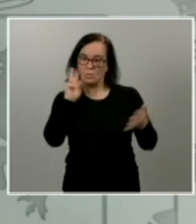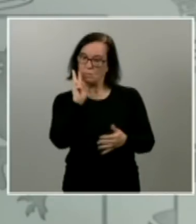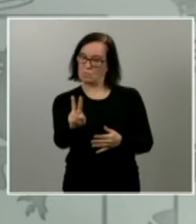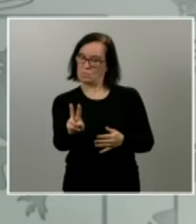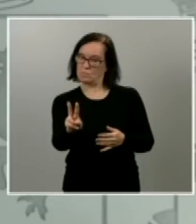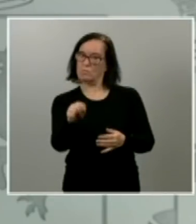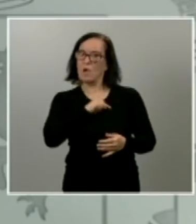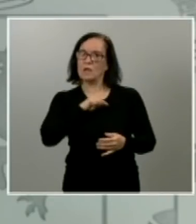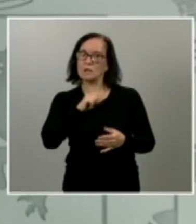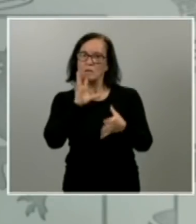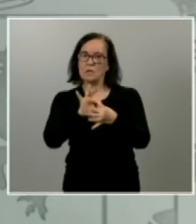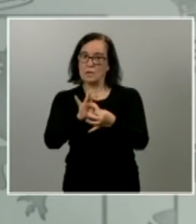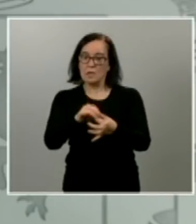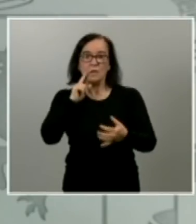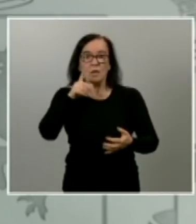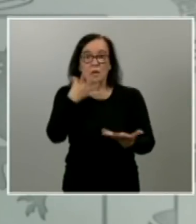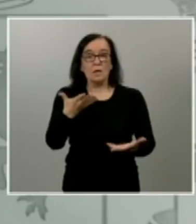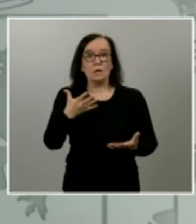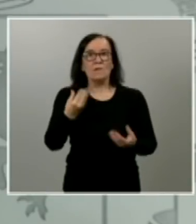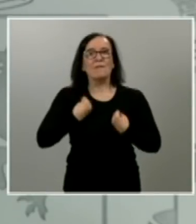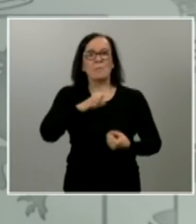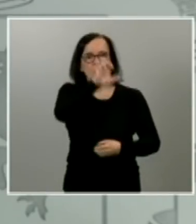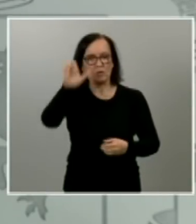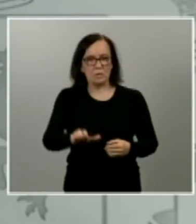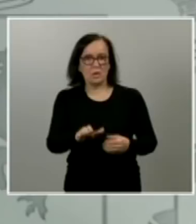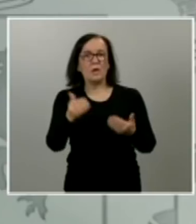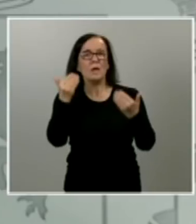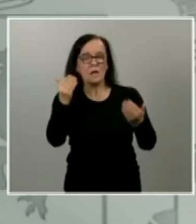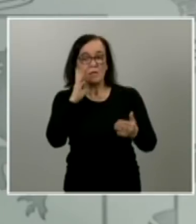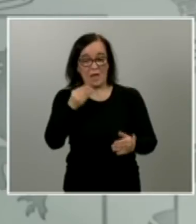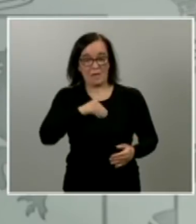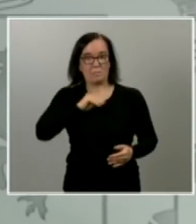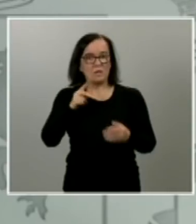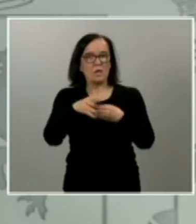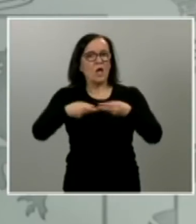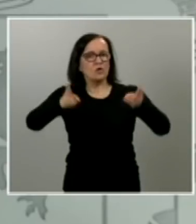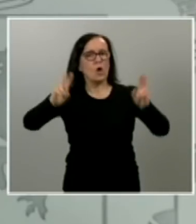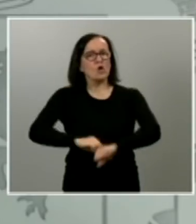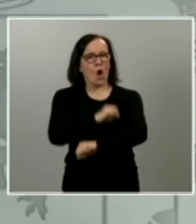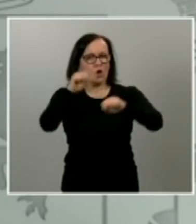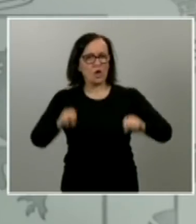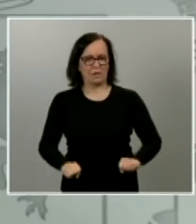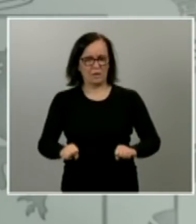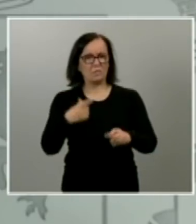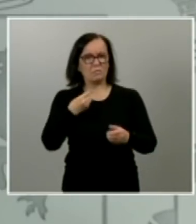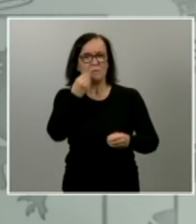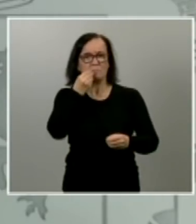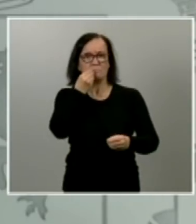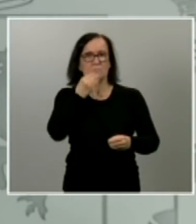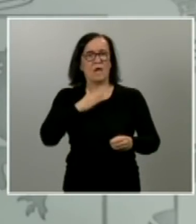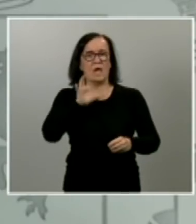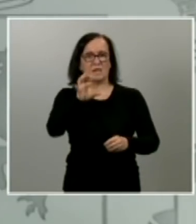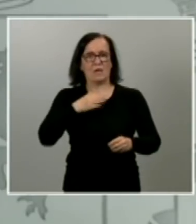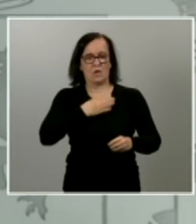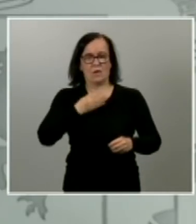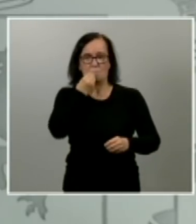afortunadamente vivimos en Europa afortunadamente vivimos en España en una democracia consolidada con un estado del bienestar fuerte pero un estado